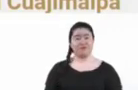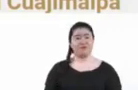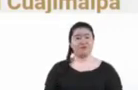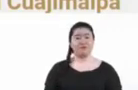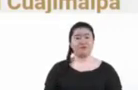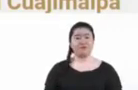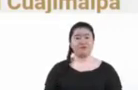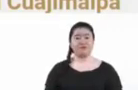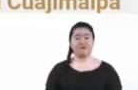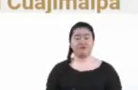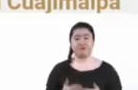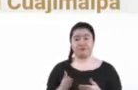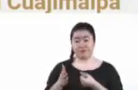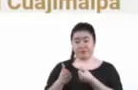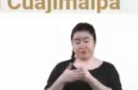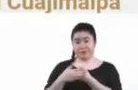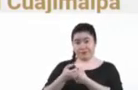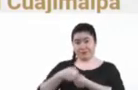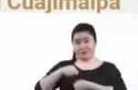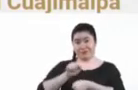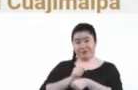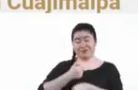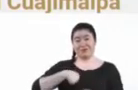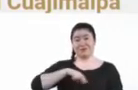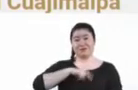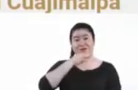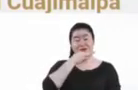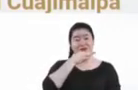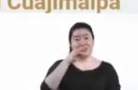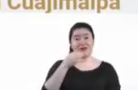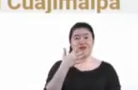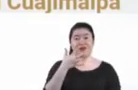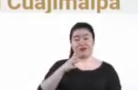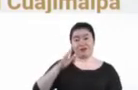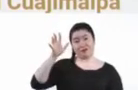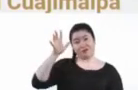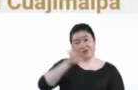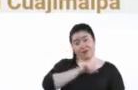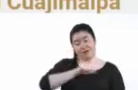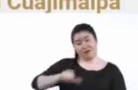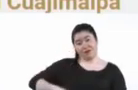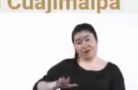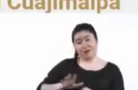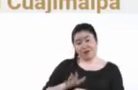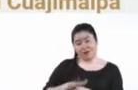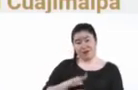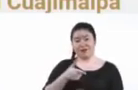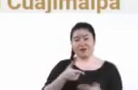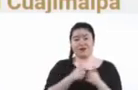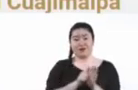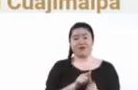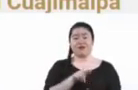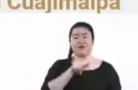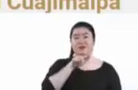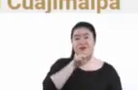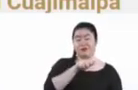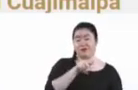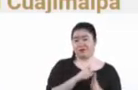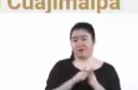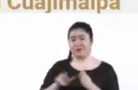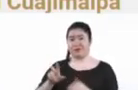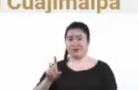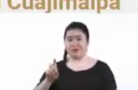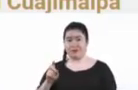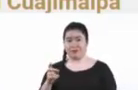Para la próxima semana estamos muy contentos de poder anunciar cinco alcaldías del grupo de dieciocho a veintinueve años de edad. Vamos a empezar con,